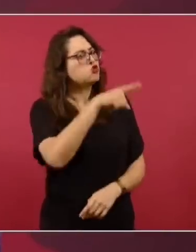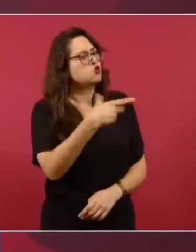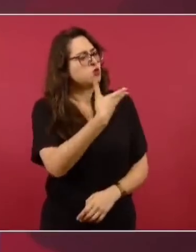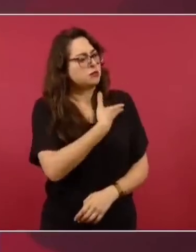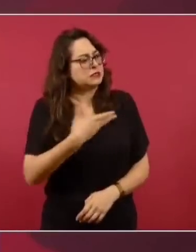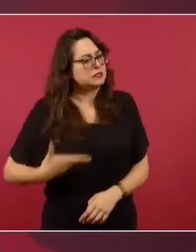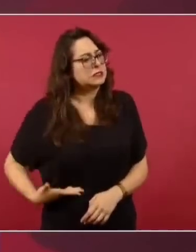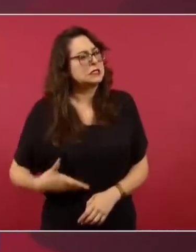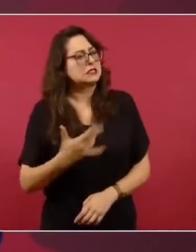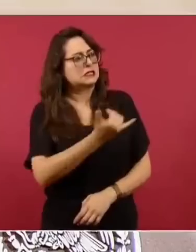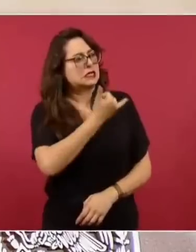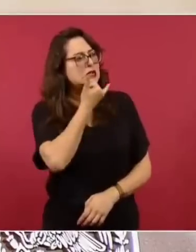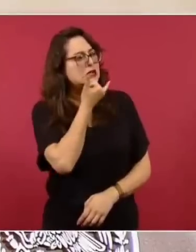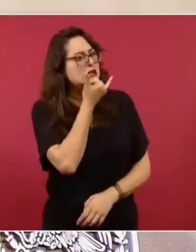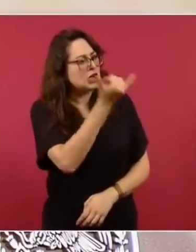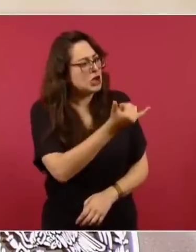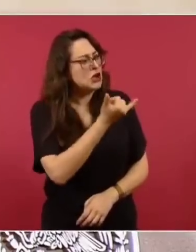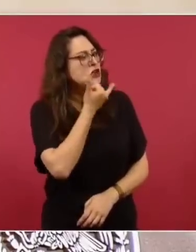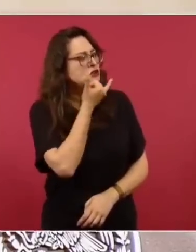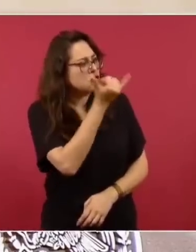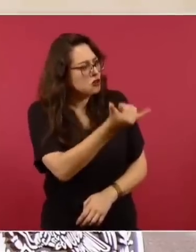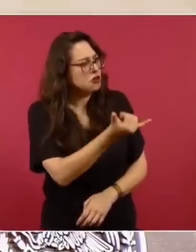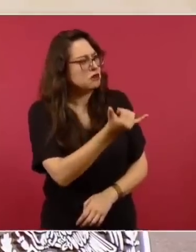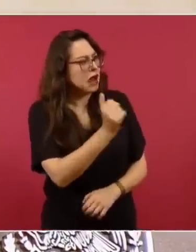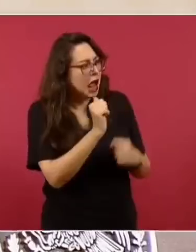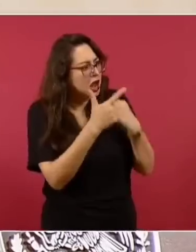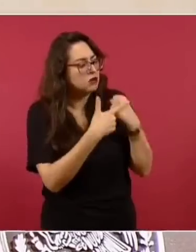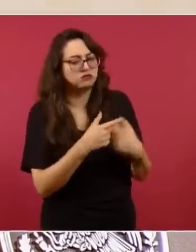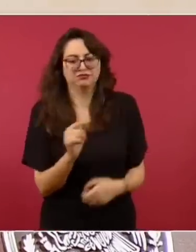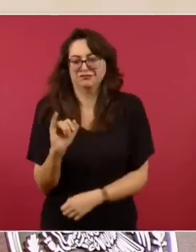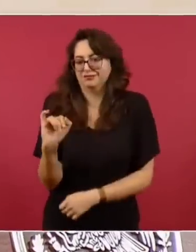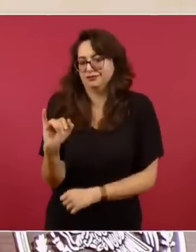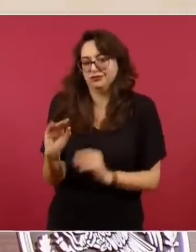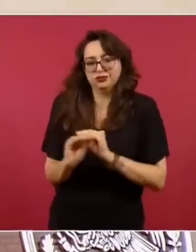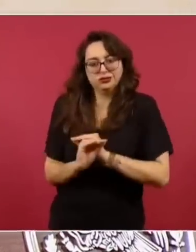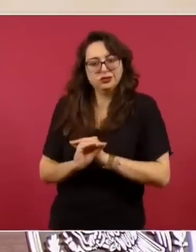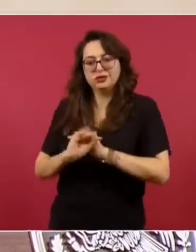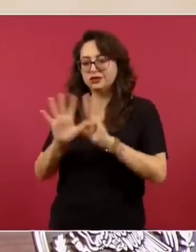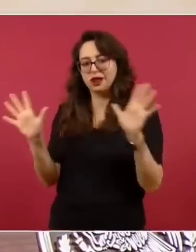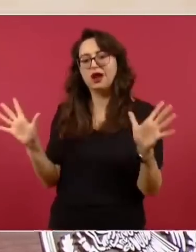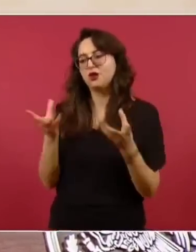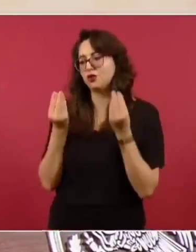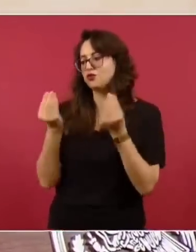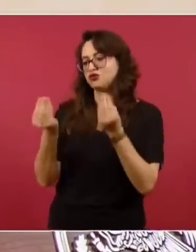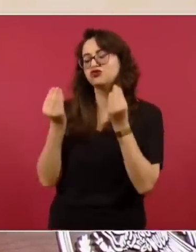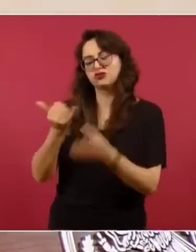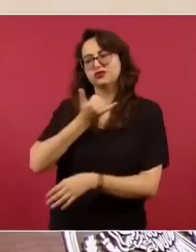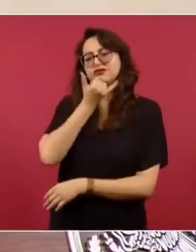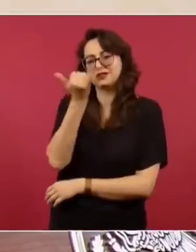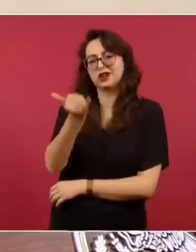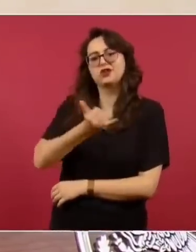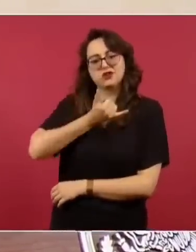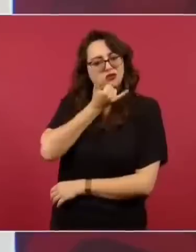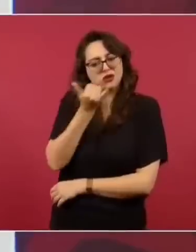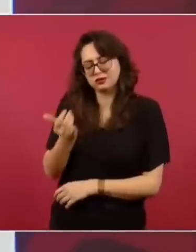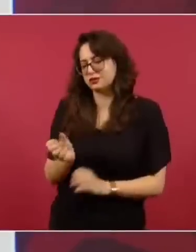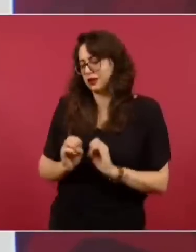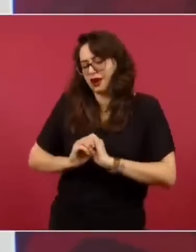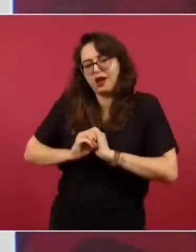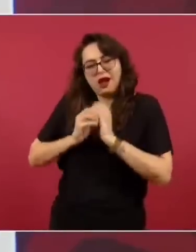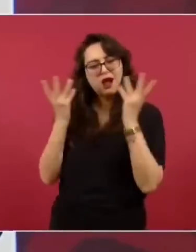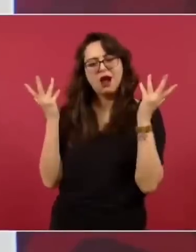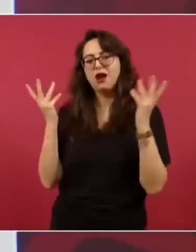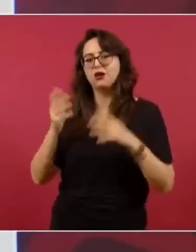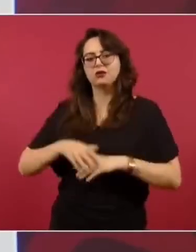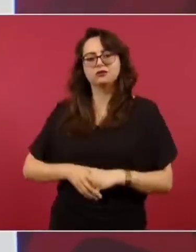y antes? No, hijo, pues muchos, pero ¿cómo cuáles? Pues muchos, o sea, a